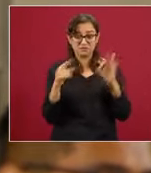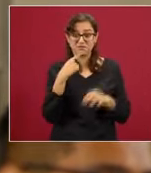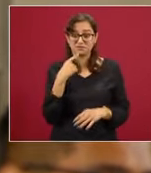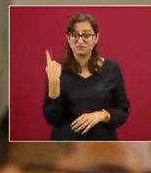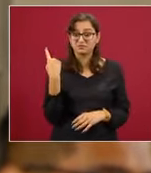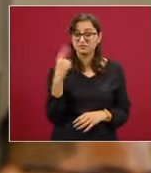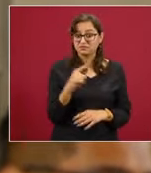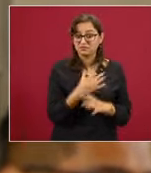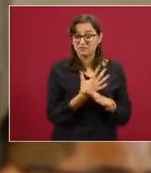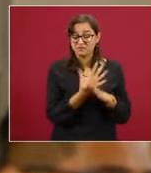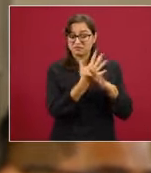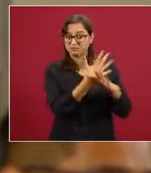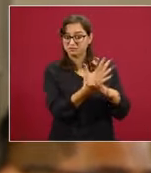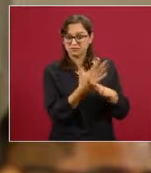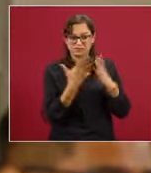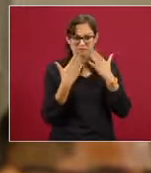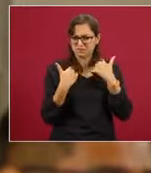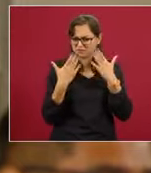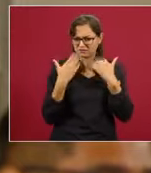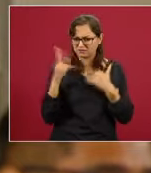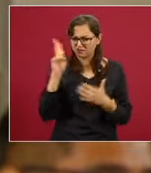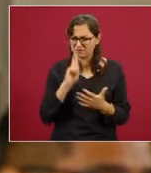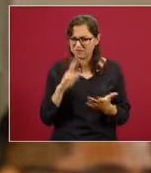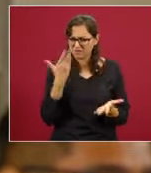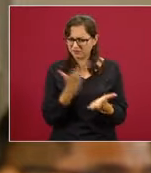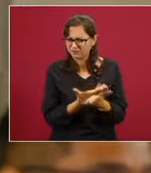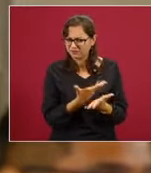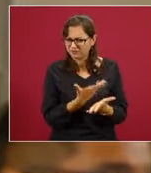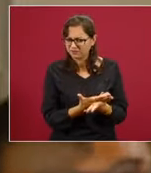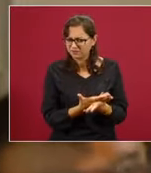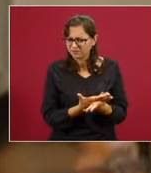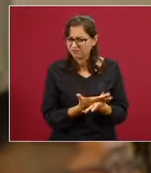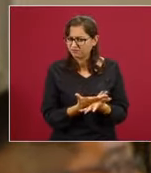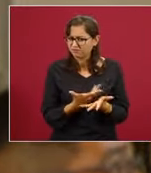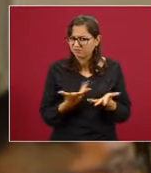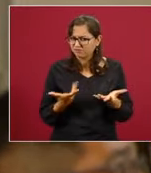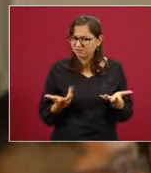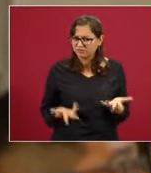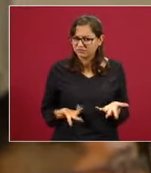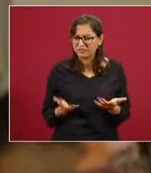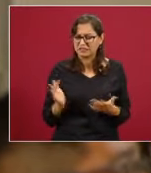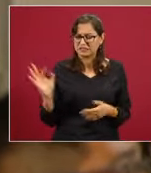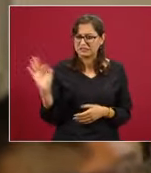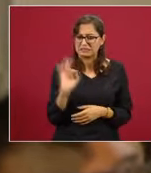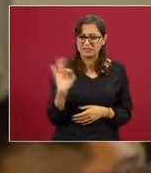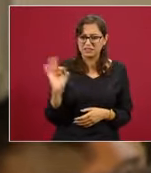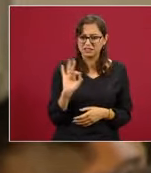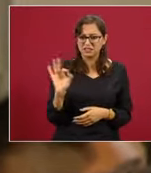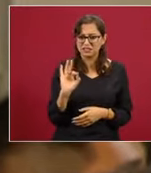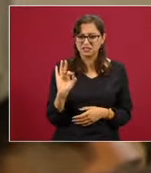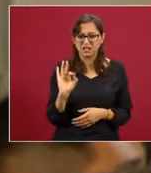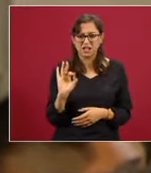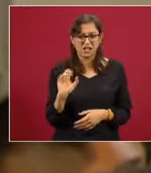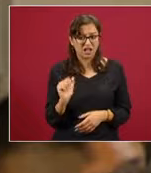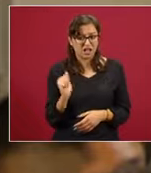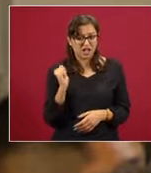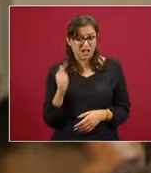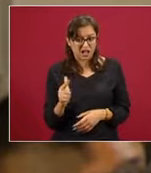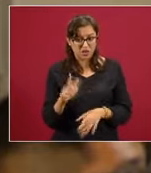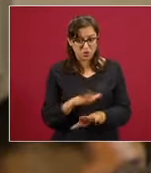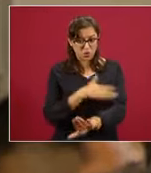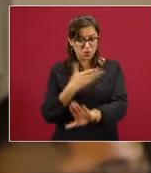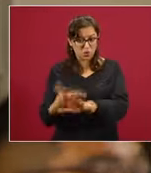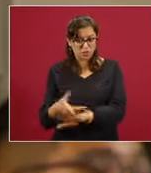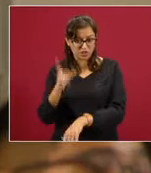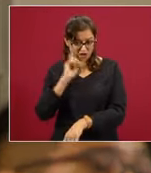pareciera ser que no hay un sustento, no estaría más bien, pues, sí, afectando la lucha feminista